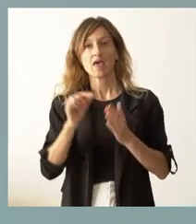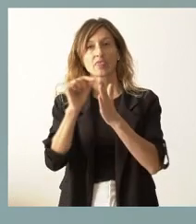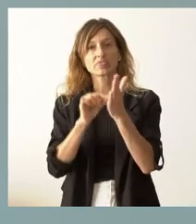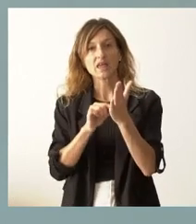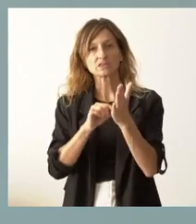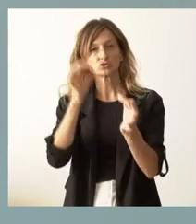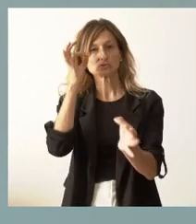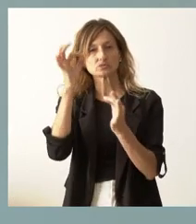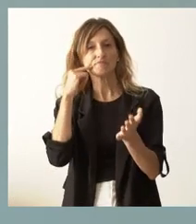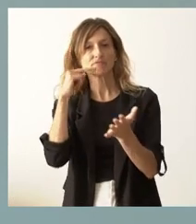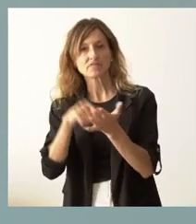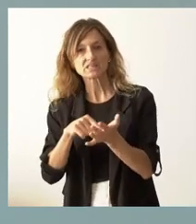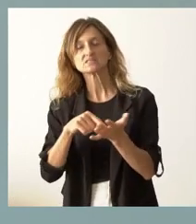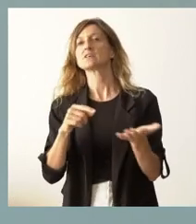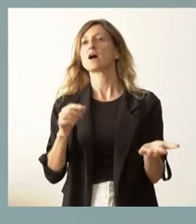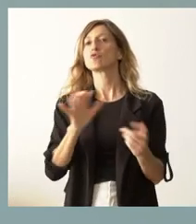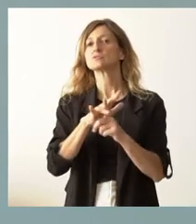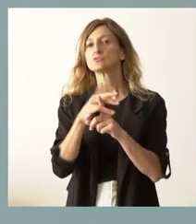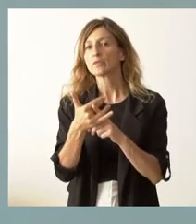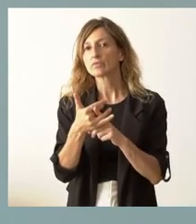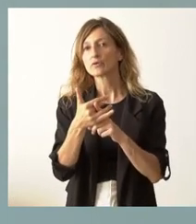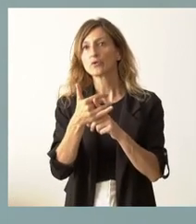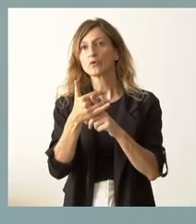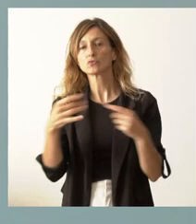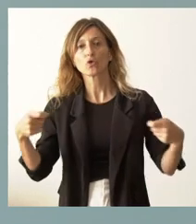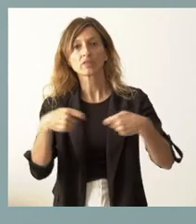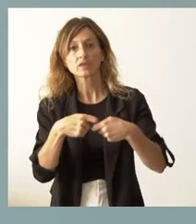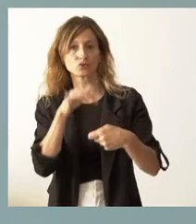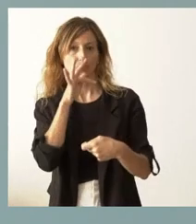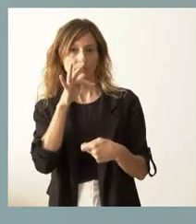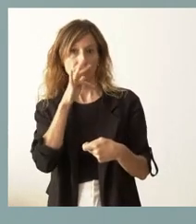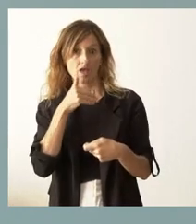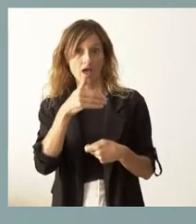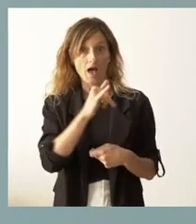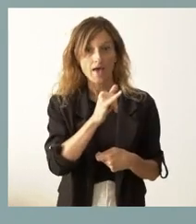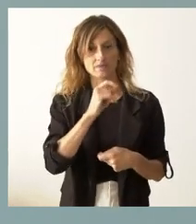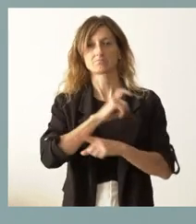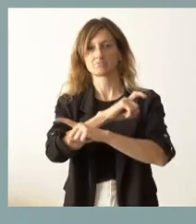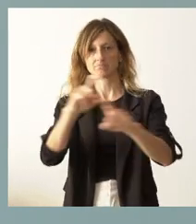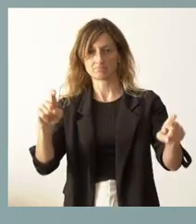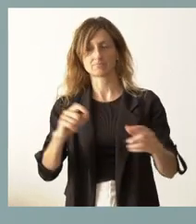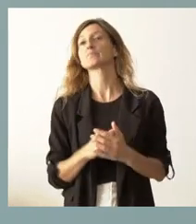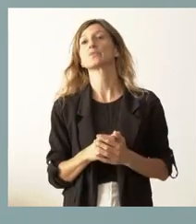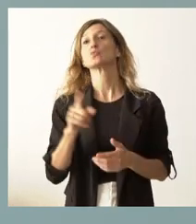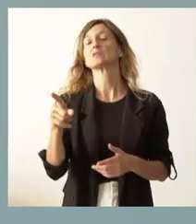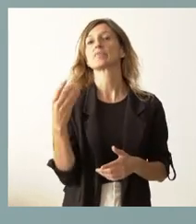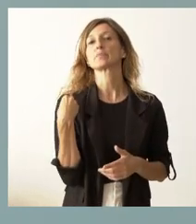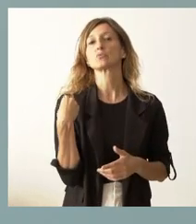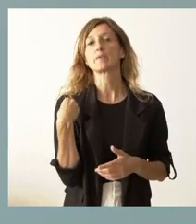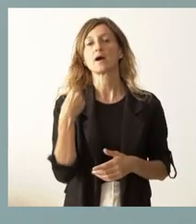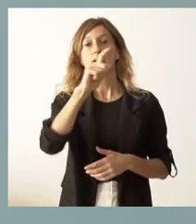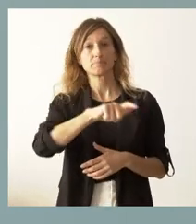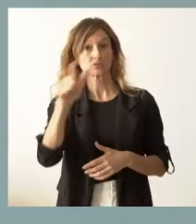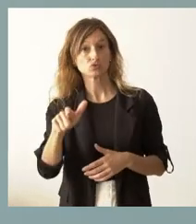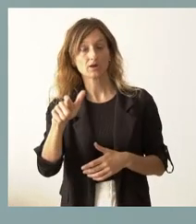de fecha ni situación del concierto, en cuanto lo tengamos y les podemos ofrecer. Me preguntaba usted cuántas de las